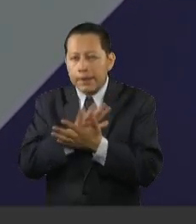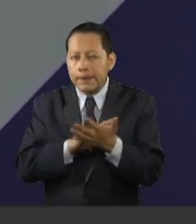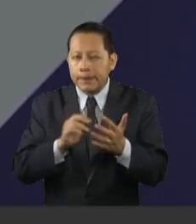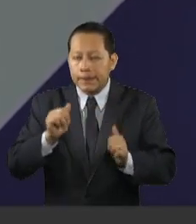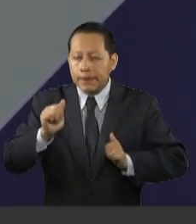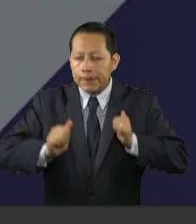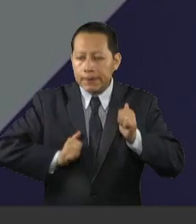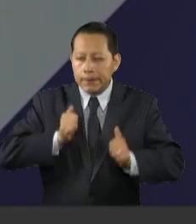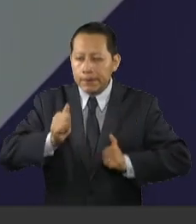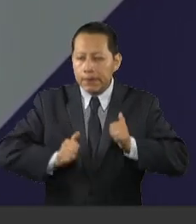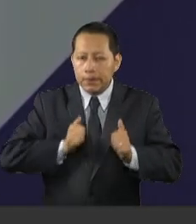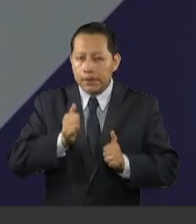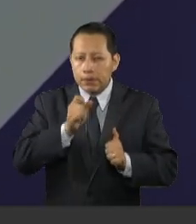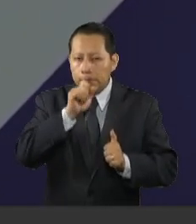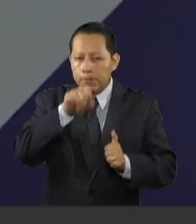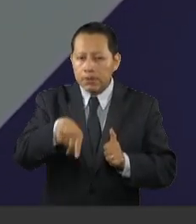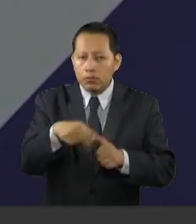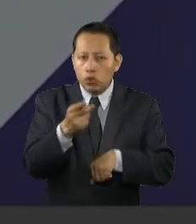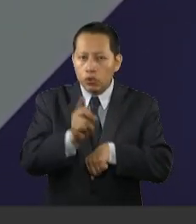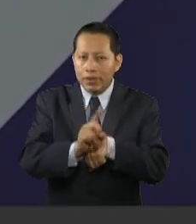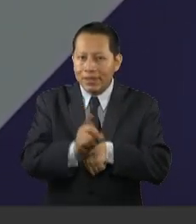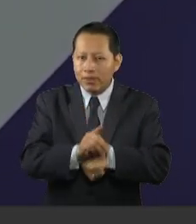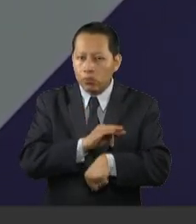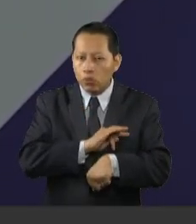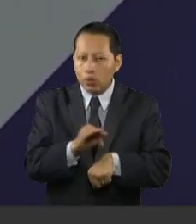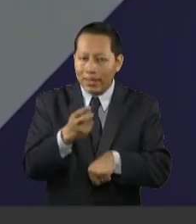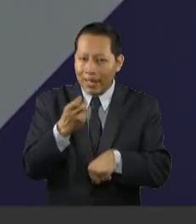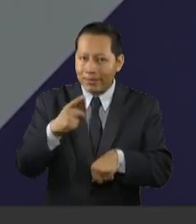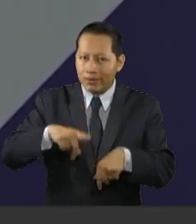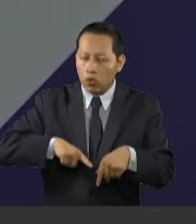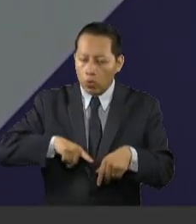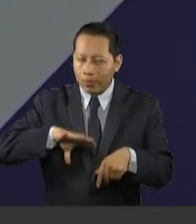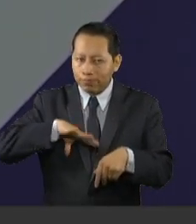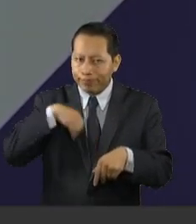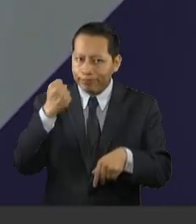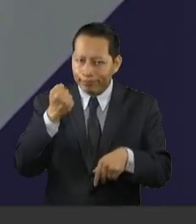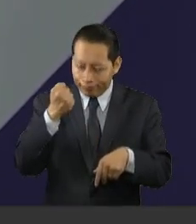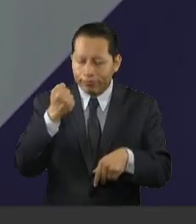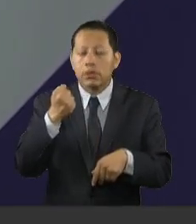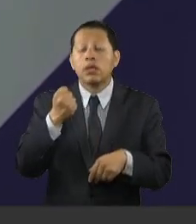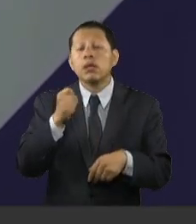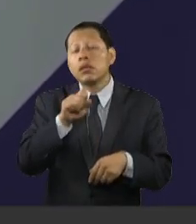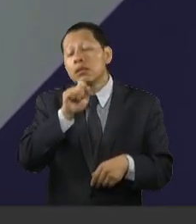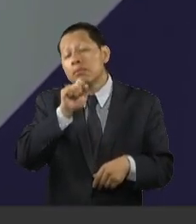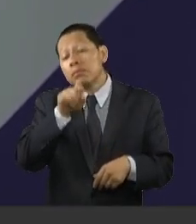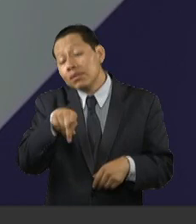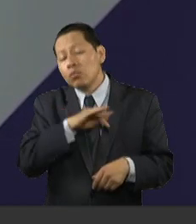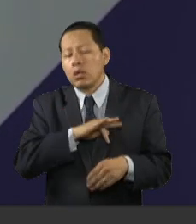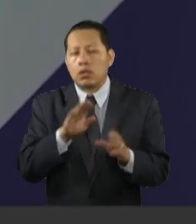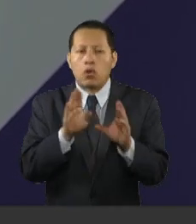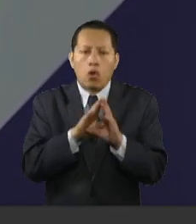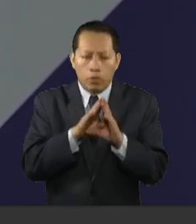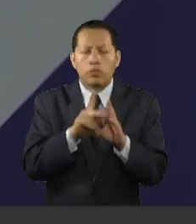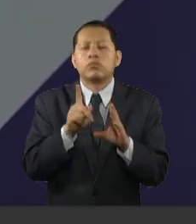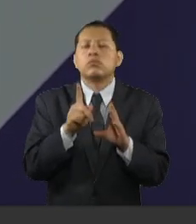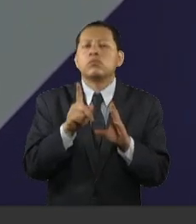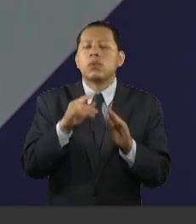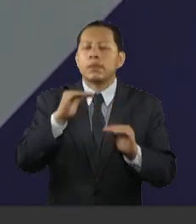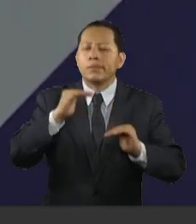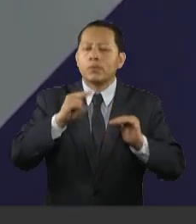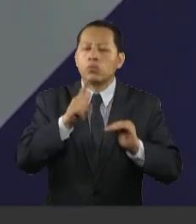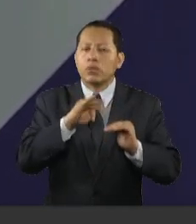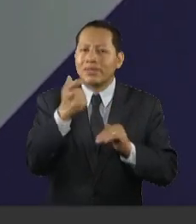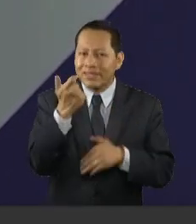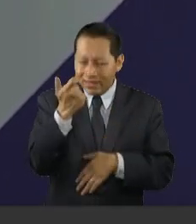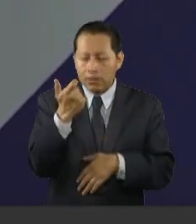el actuar diario en el ejercicio del poder. Imposible imaginar la estabilidad monetaria que hemos logrado